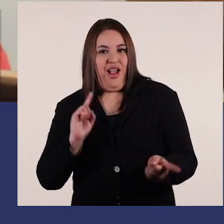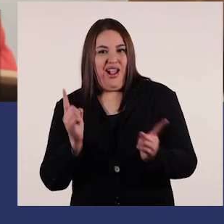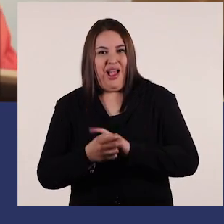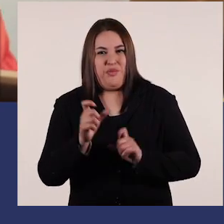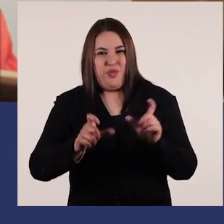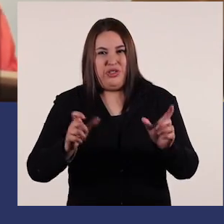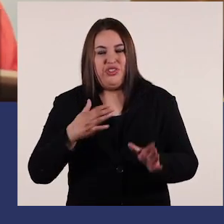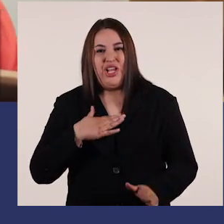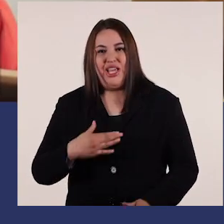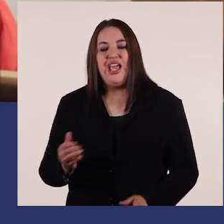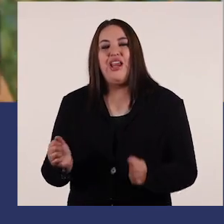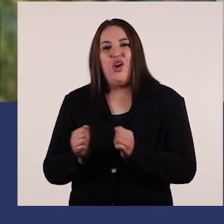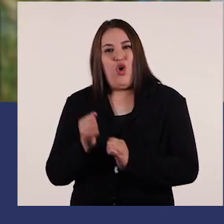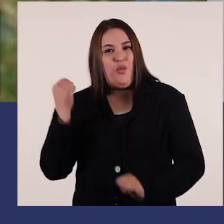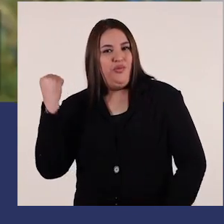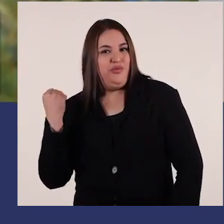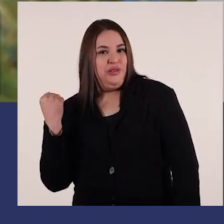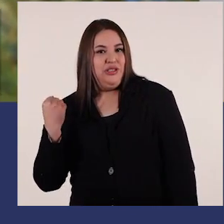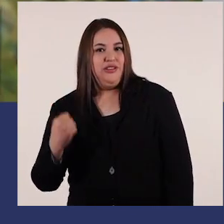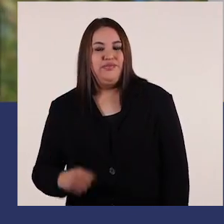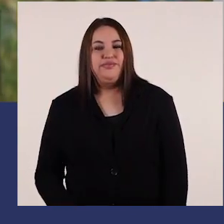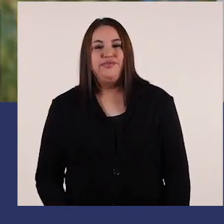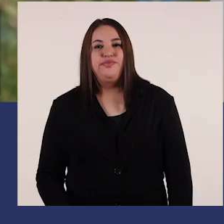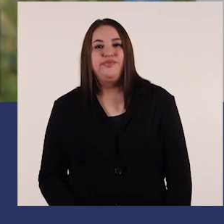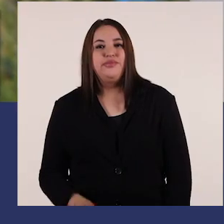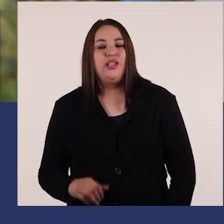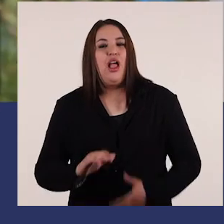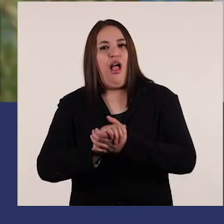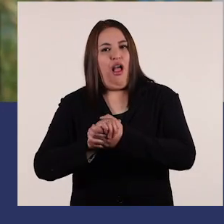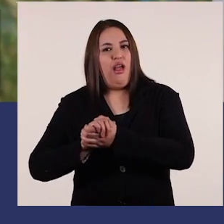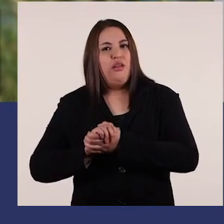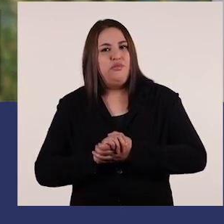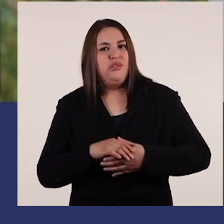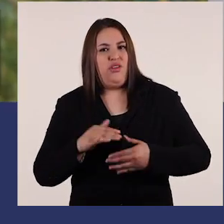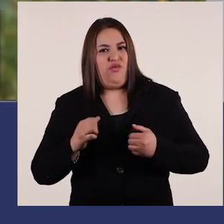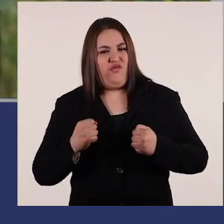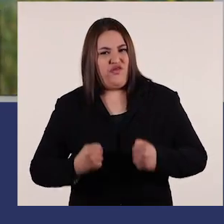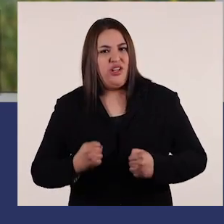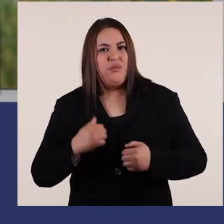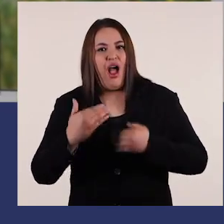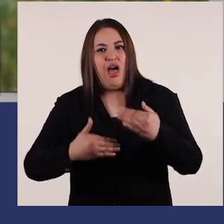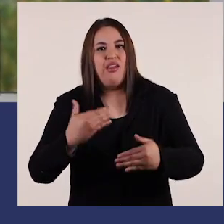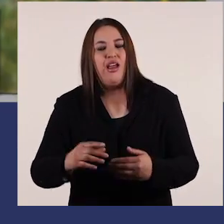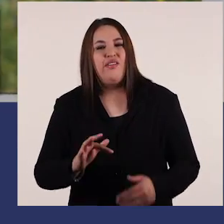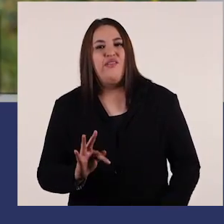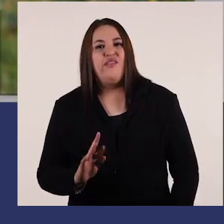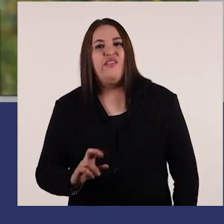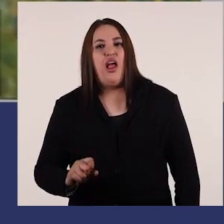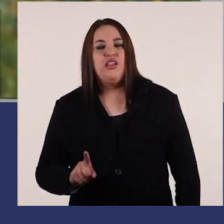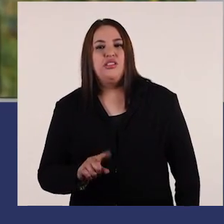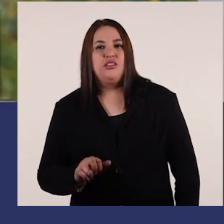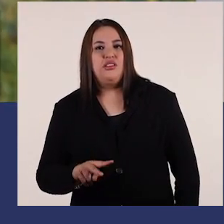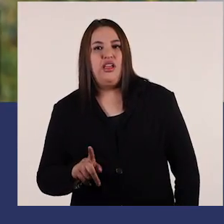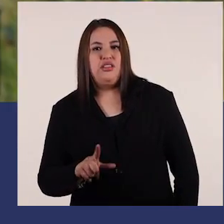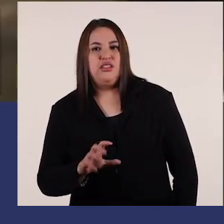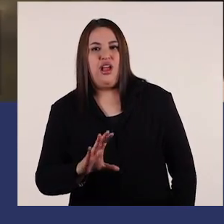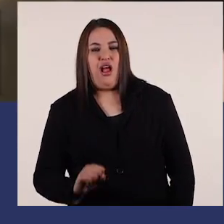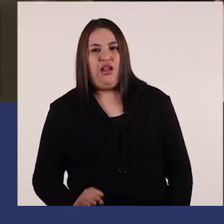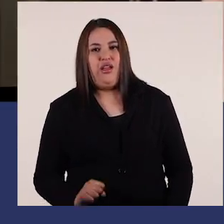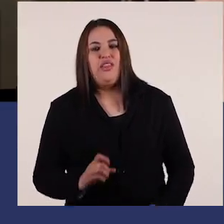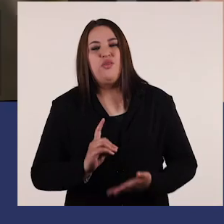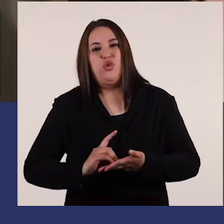quiere. ¡Vamos con Sebastián Piñera! Amigas y amigos, estas elecciones van firme y adelante. Soy Francesca Muñoz, su futura diputada.